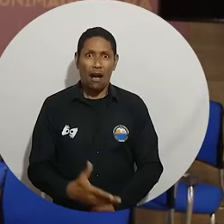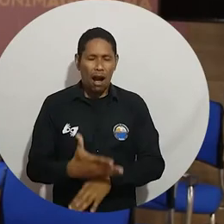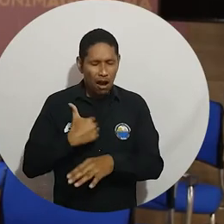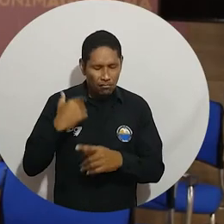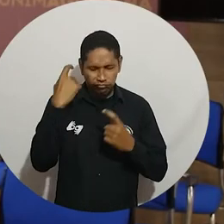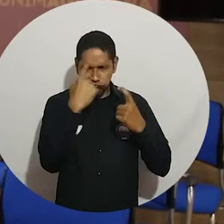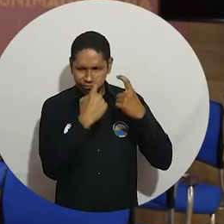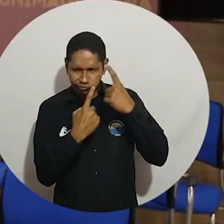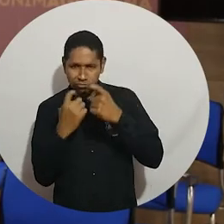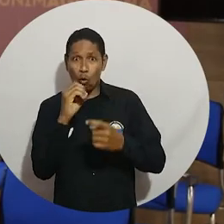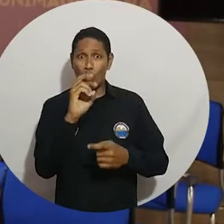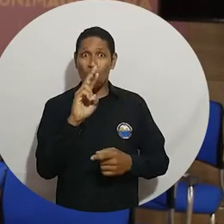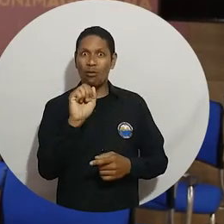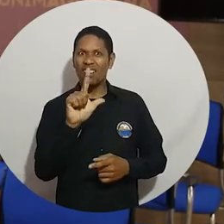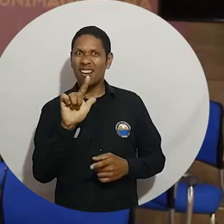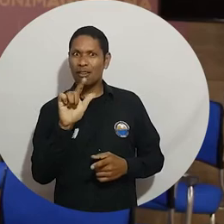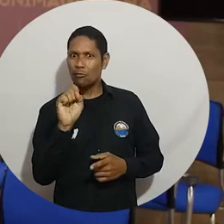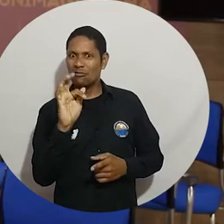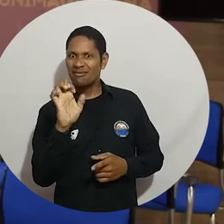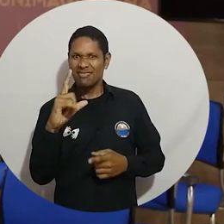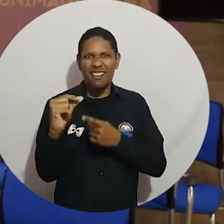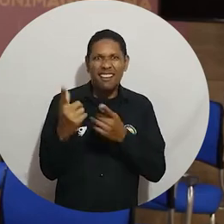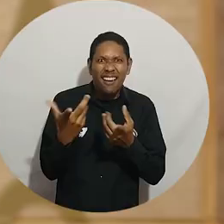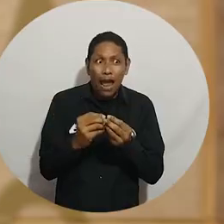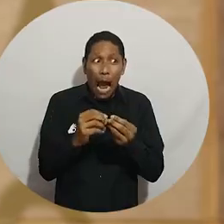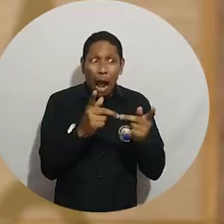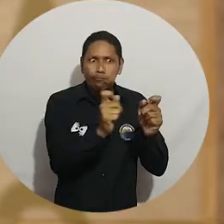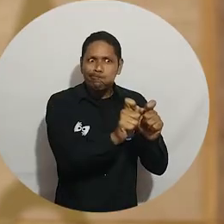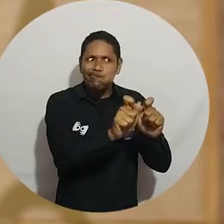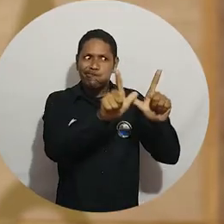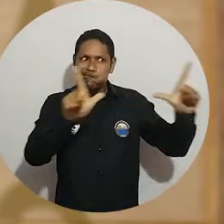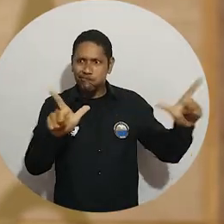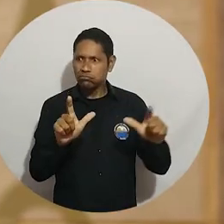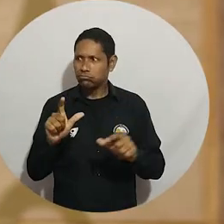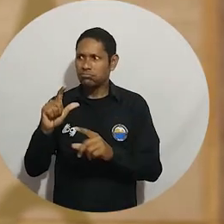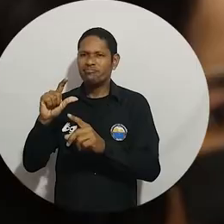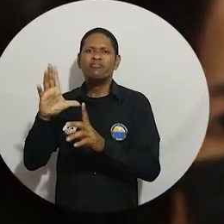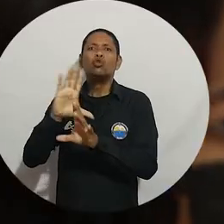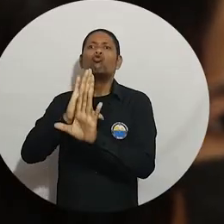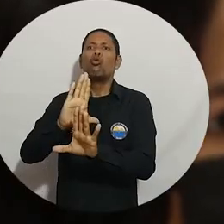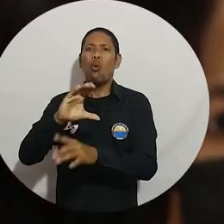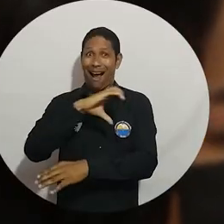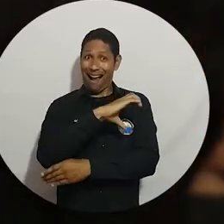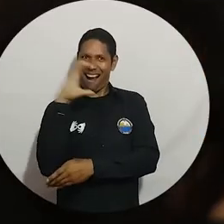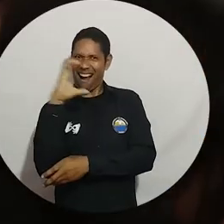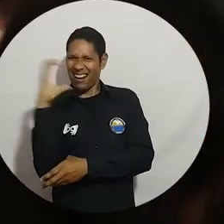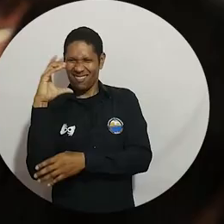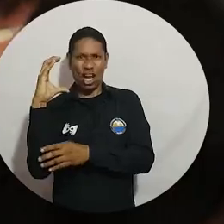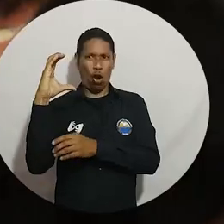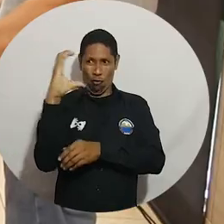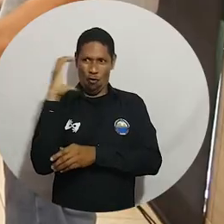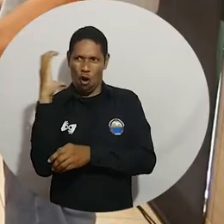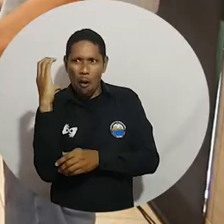Diseñamos la oraloteca como un espacio para recoger las oralidades del Caribe colombiano, articulando todos